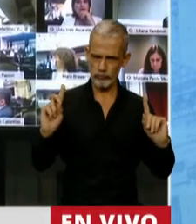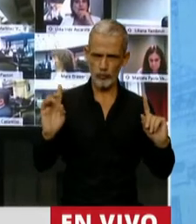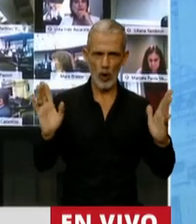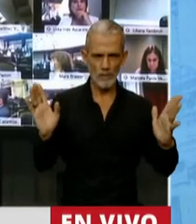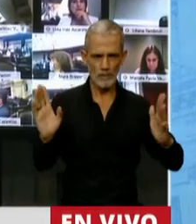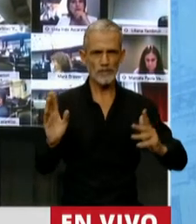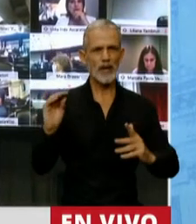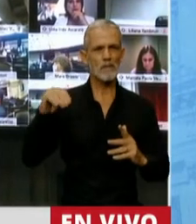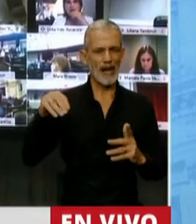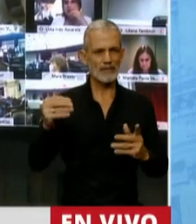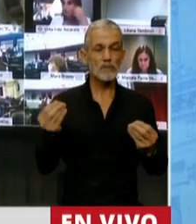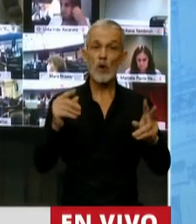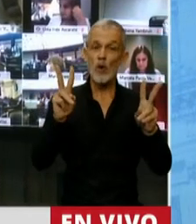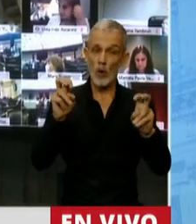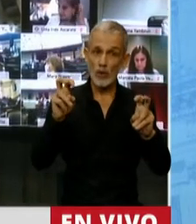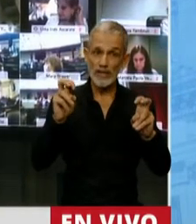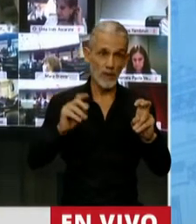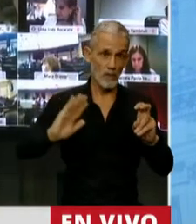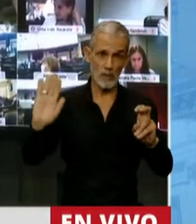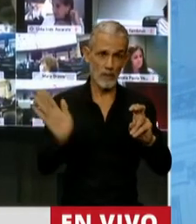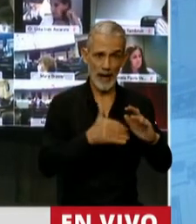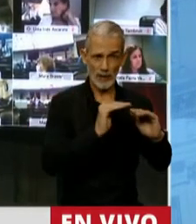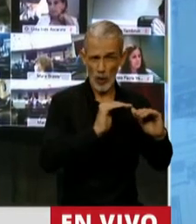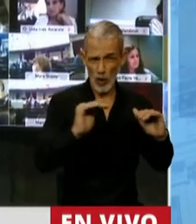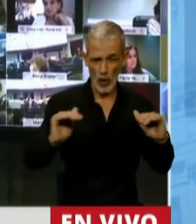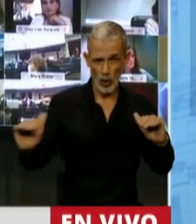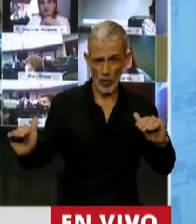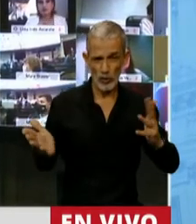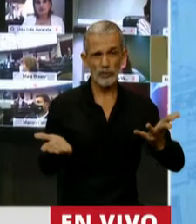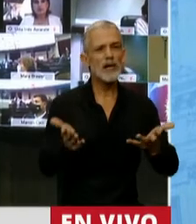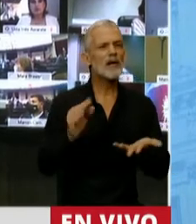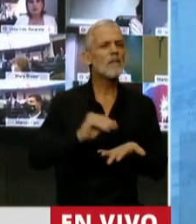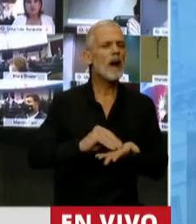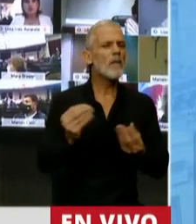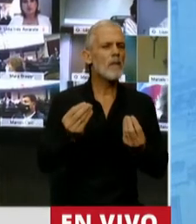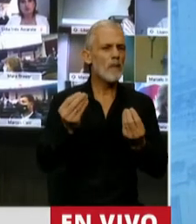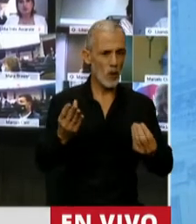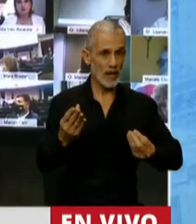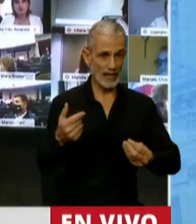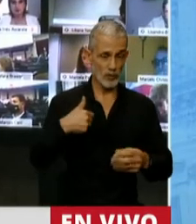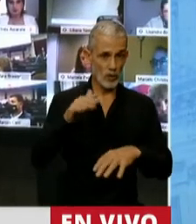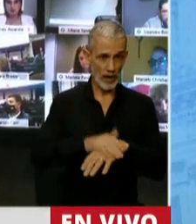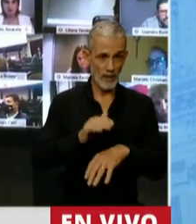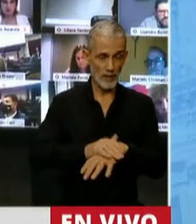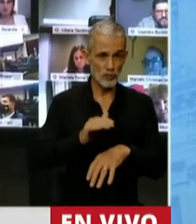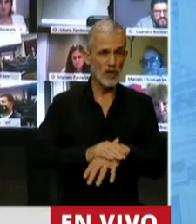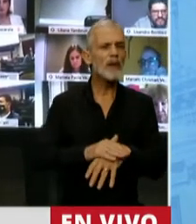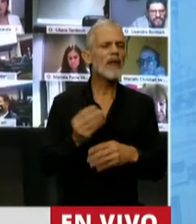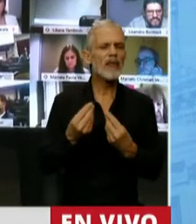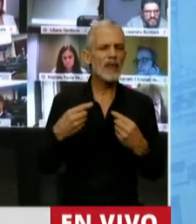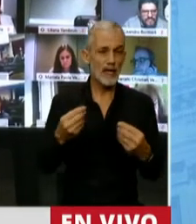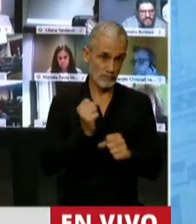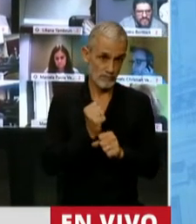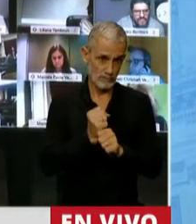Porque entiendo que es un tema transversal y porque básicamente lo hago en la responsabilidad del ejercicio